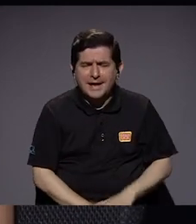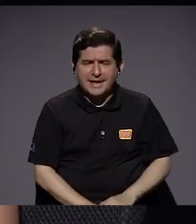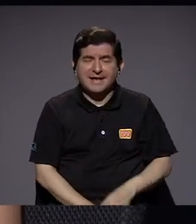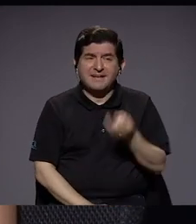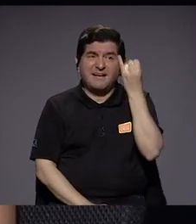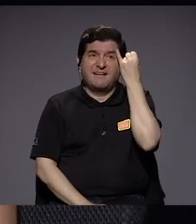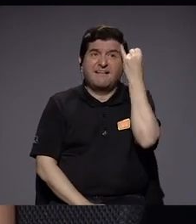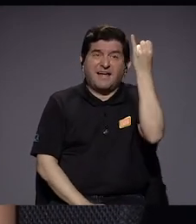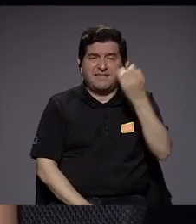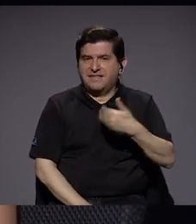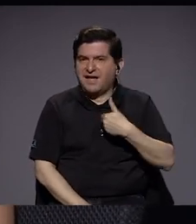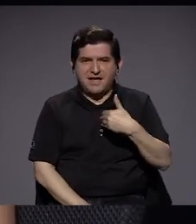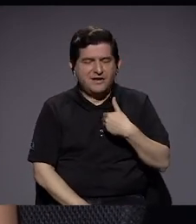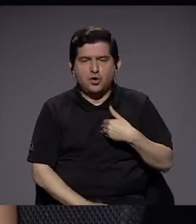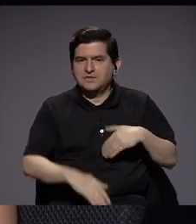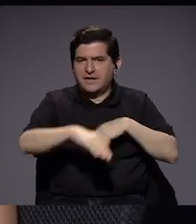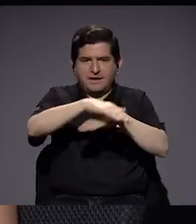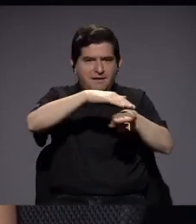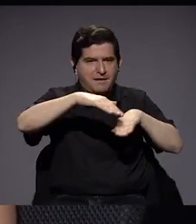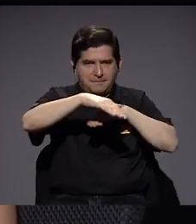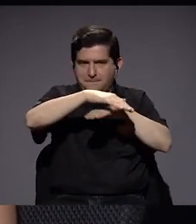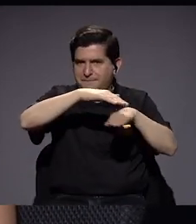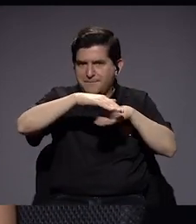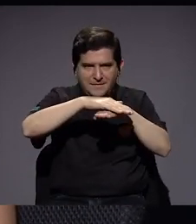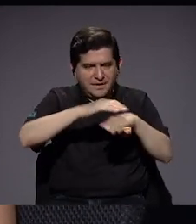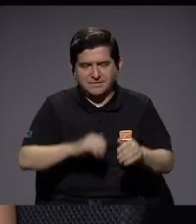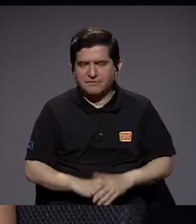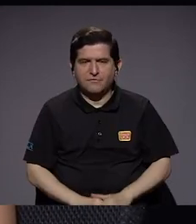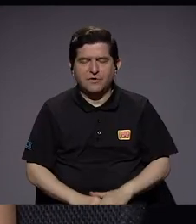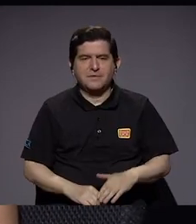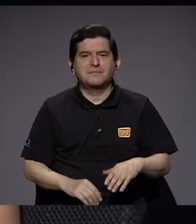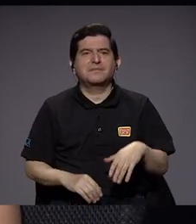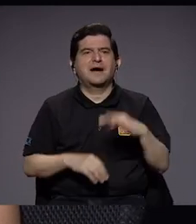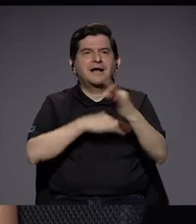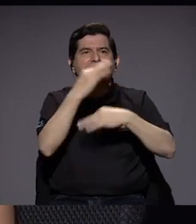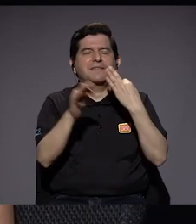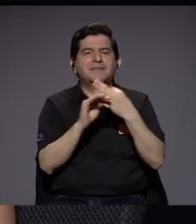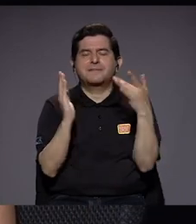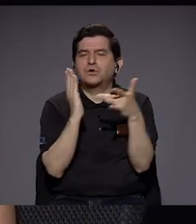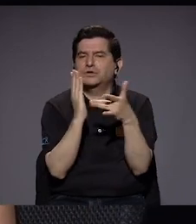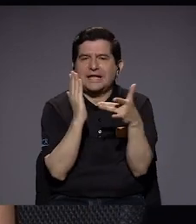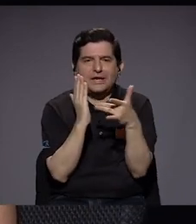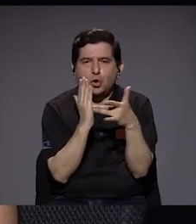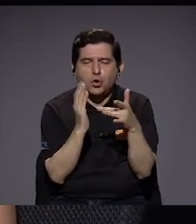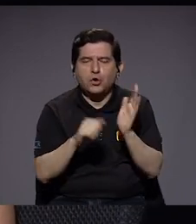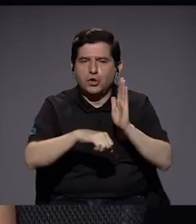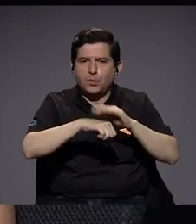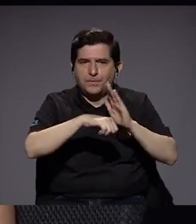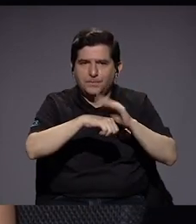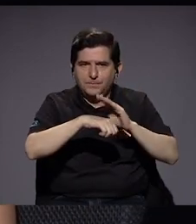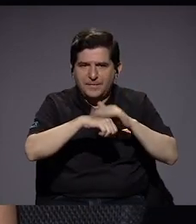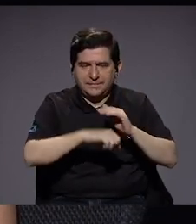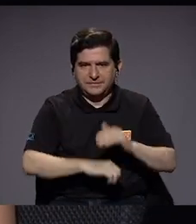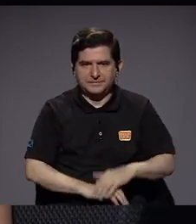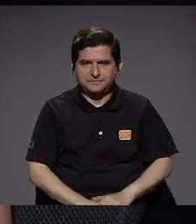argumento ha sido que no tenemos las plataformas virtuales que logren